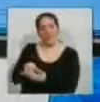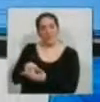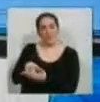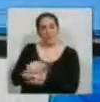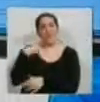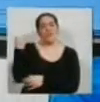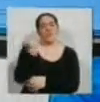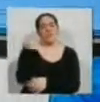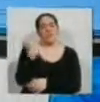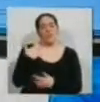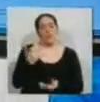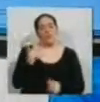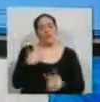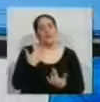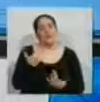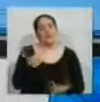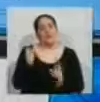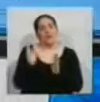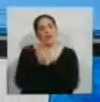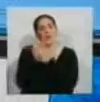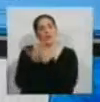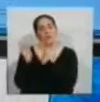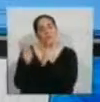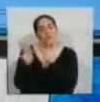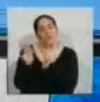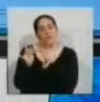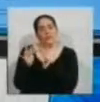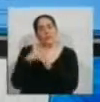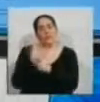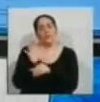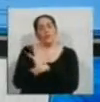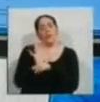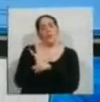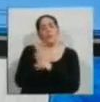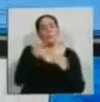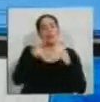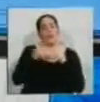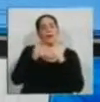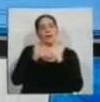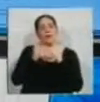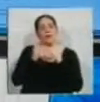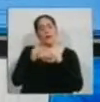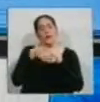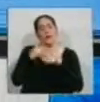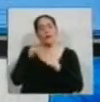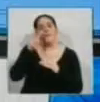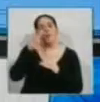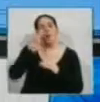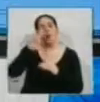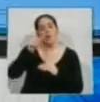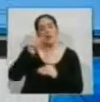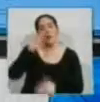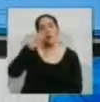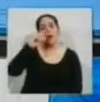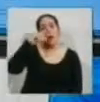libros para su manutención, como en el caso de lo que sucedió en la casa de Victorio Campo, en Bécar. La biblioteca de Victoria se